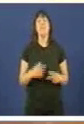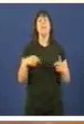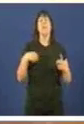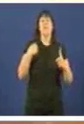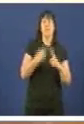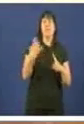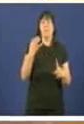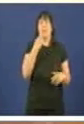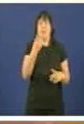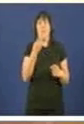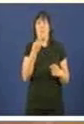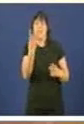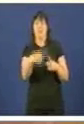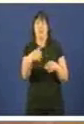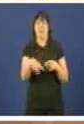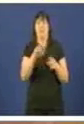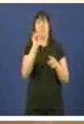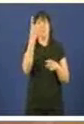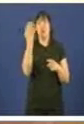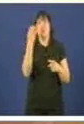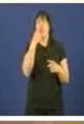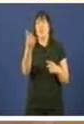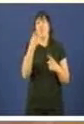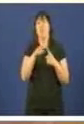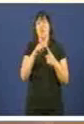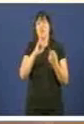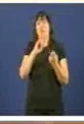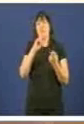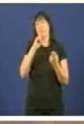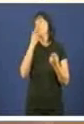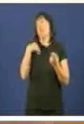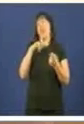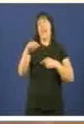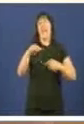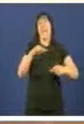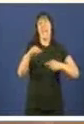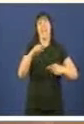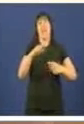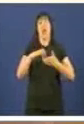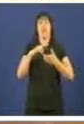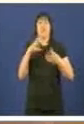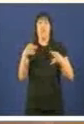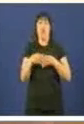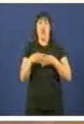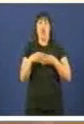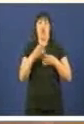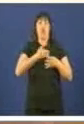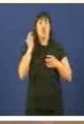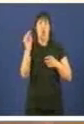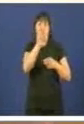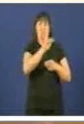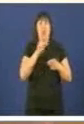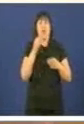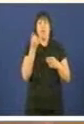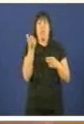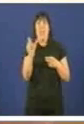sinalar varias cousas. En primeiro lugar, a liquidación asinada polo xerente do Consorcio non parte de cifras reais senón